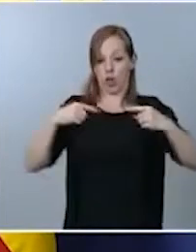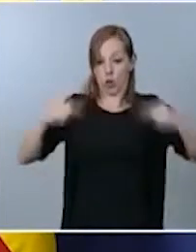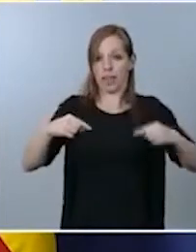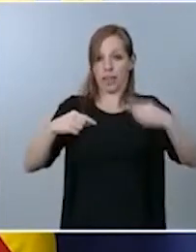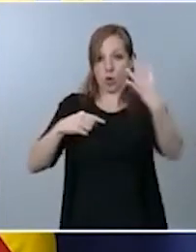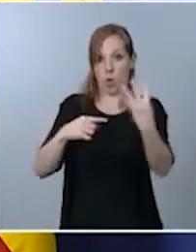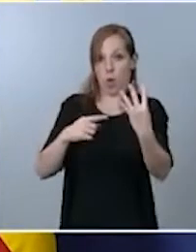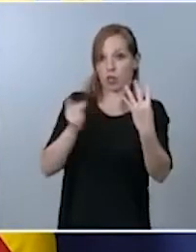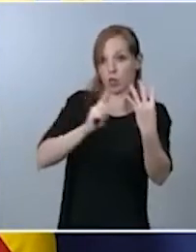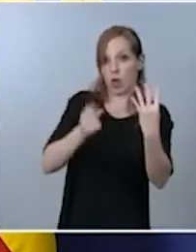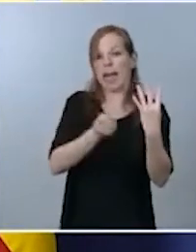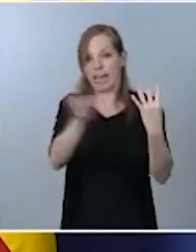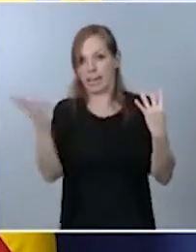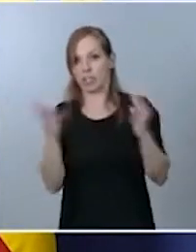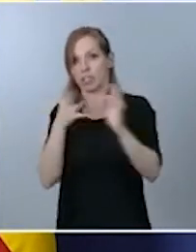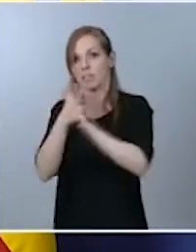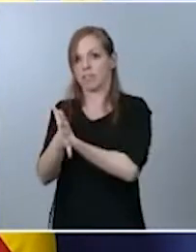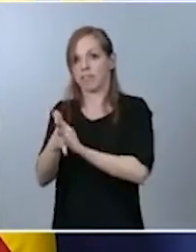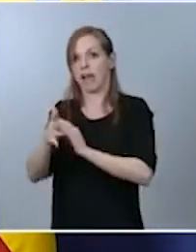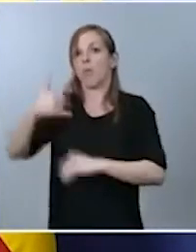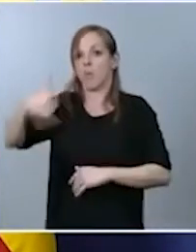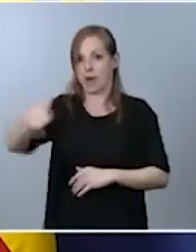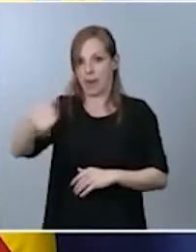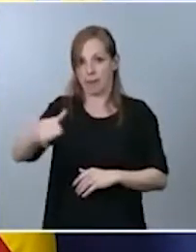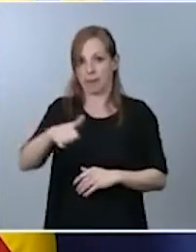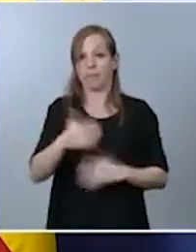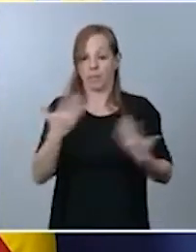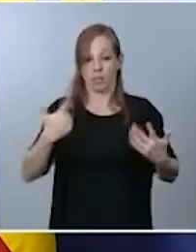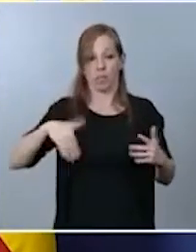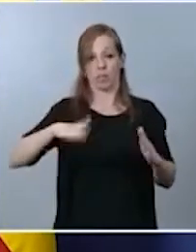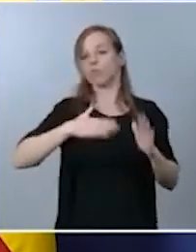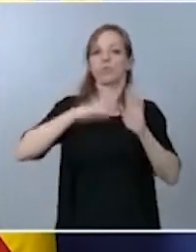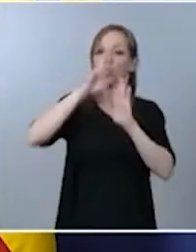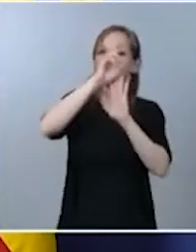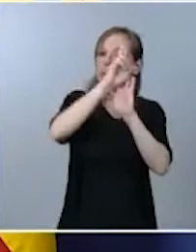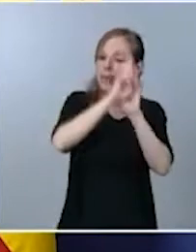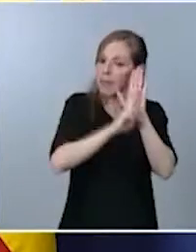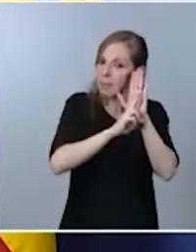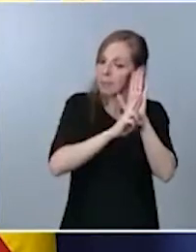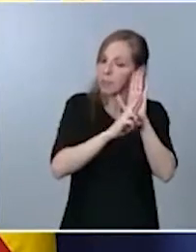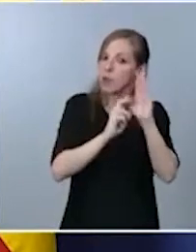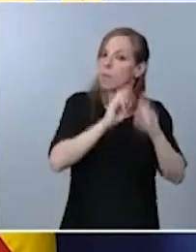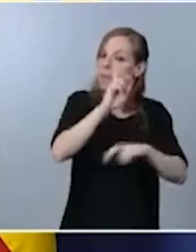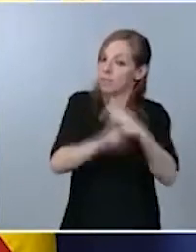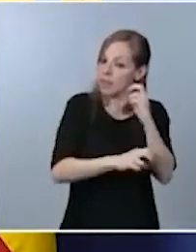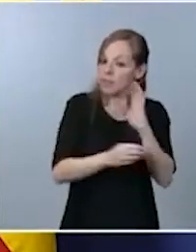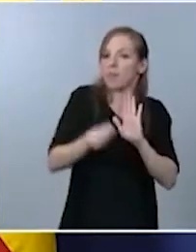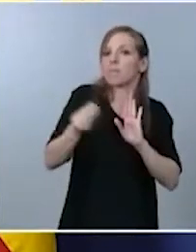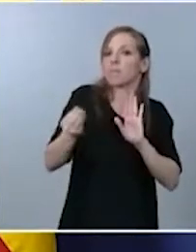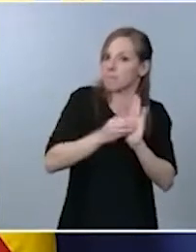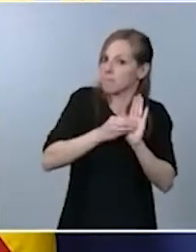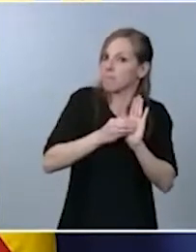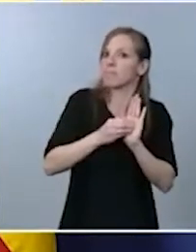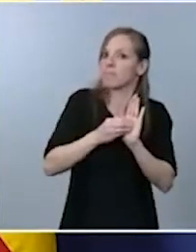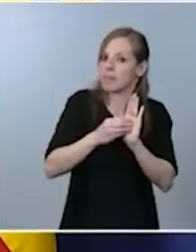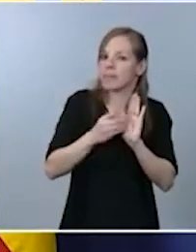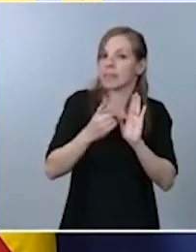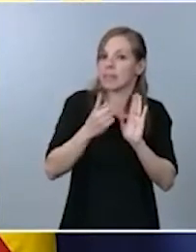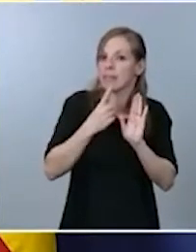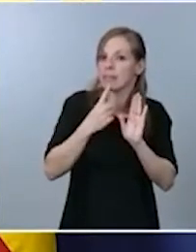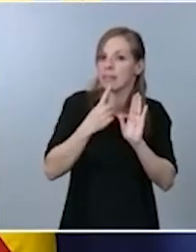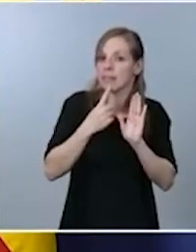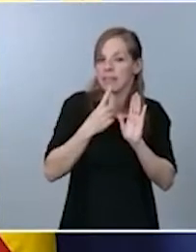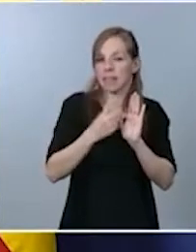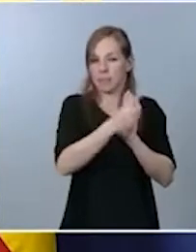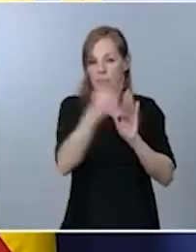también en esta modificación de estos reglamentos incide directamente y en las velocidades que ustedes ya más o menos han ido